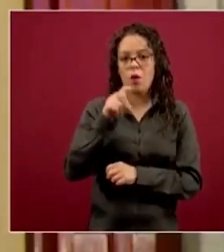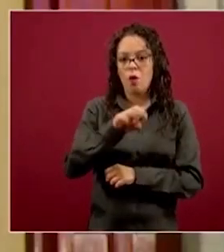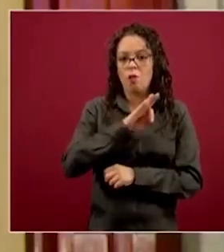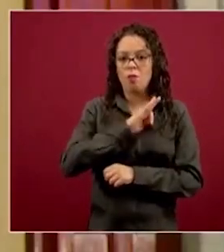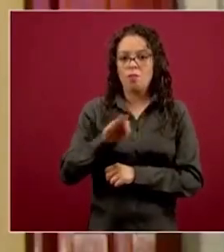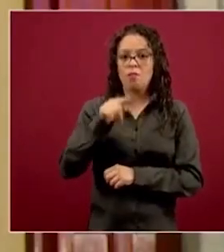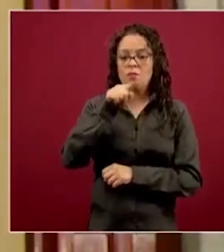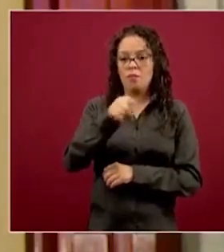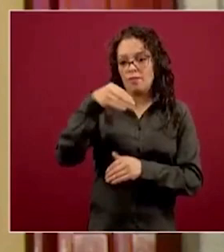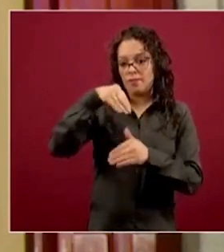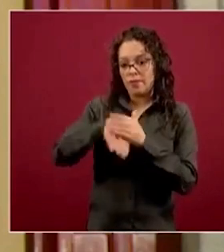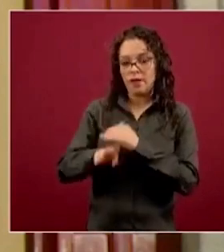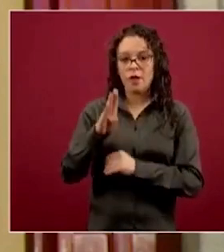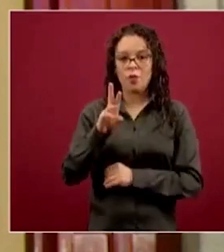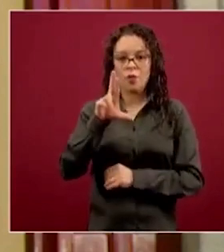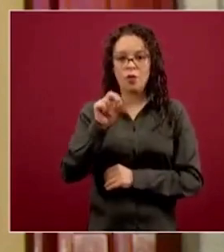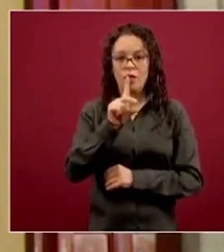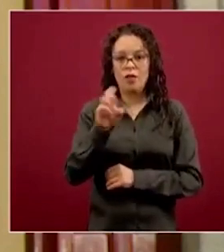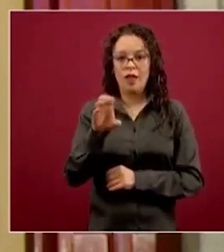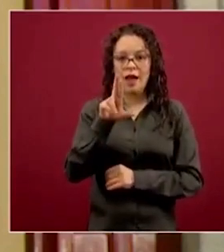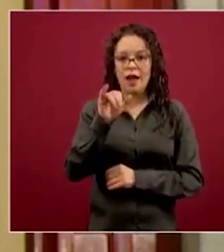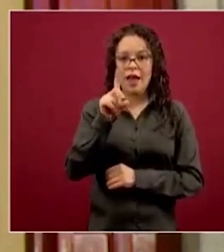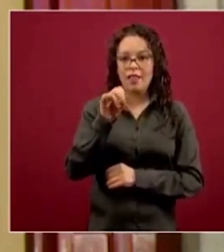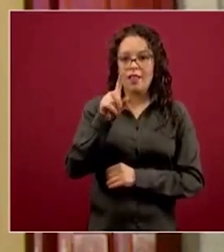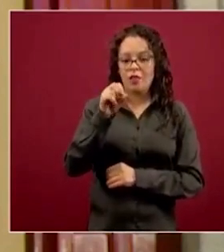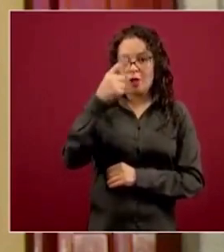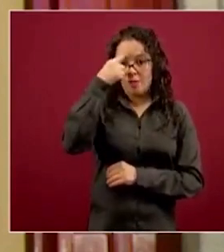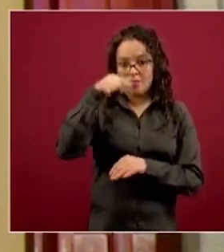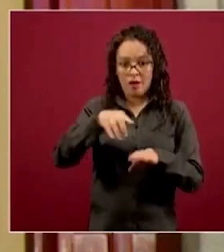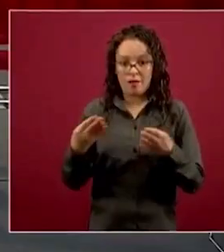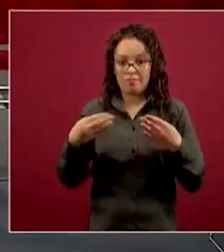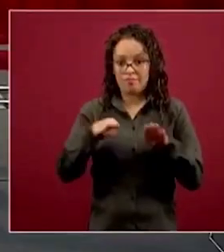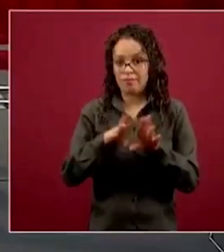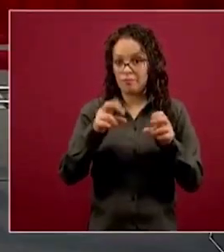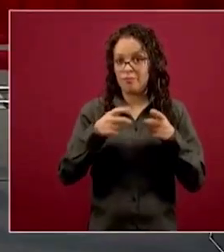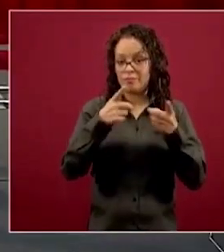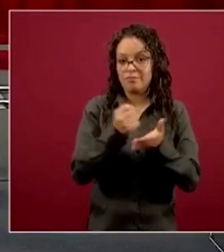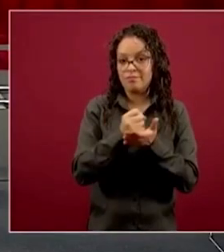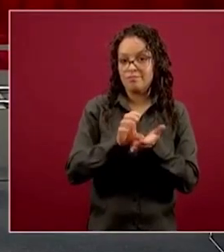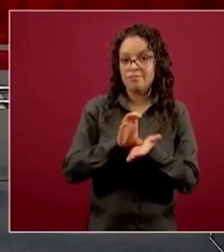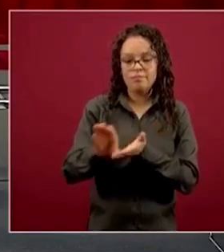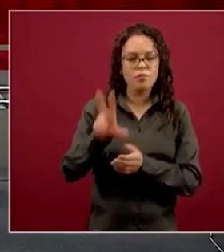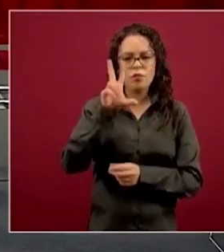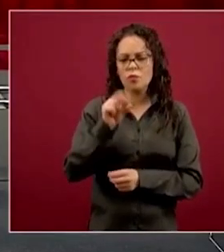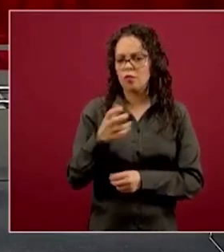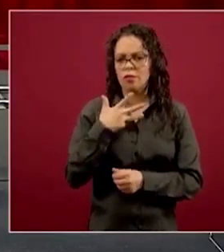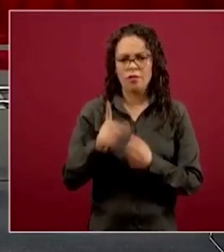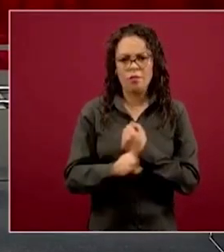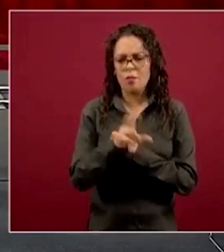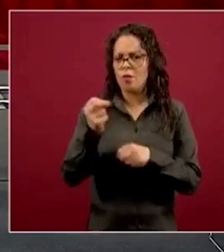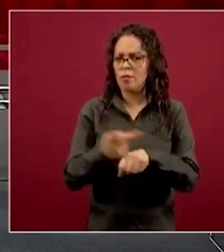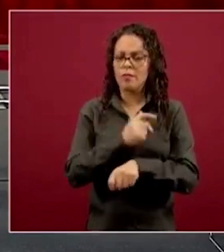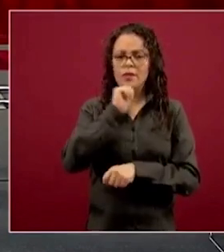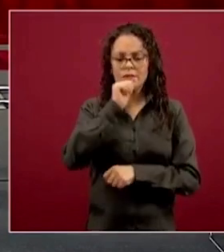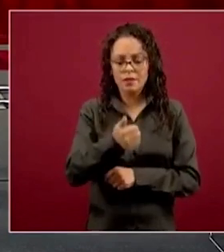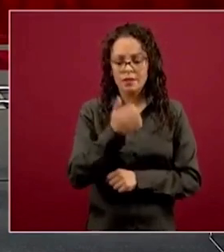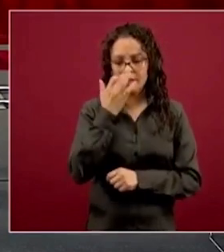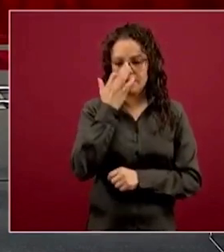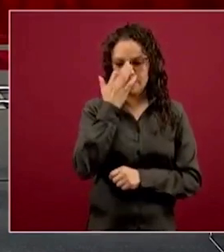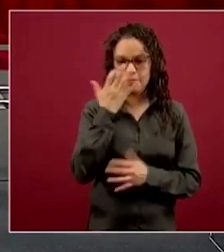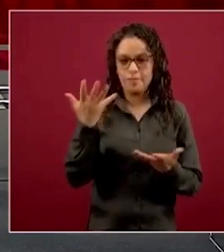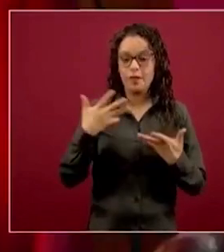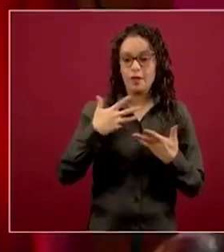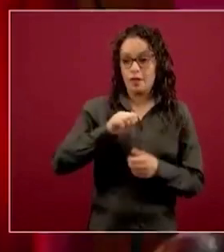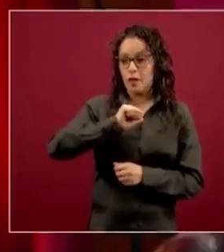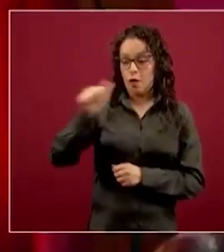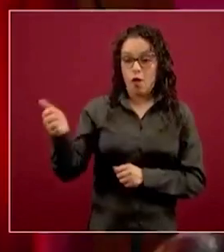Es una forma de proteger a los que estuvieron trabajando toda su vida en el Seguro Social, o que en cualquier lugar, y ya estaban disfrutando